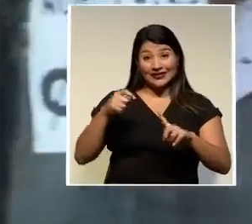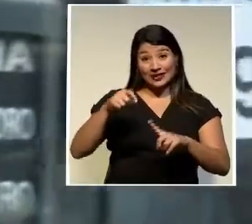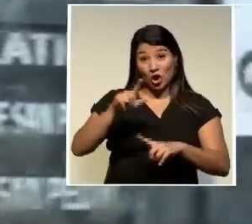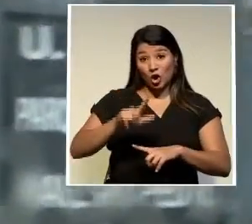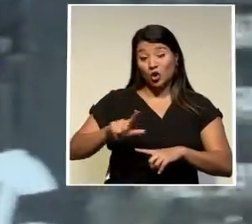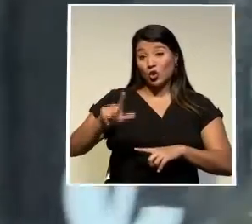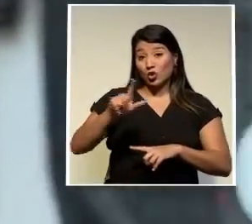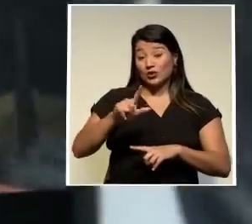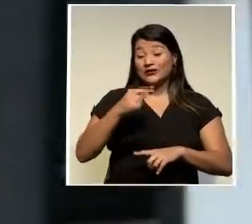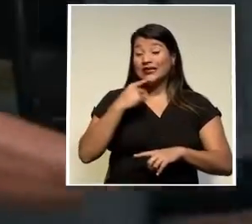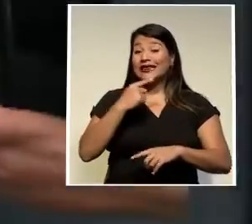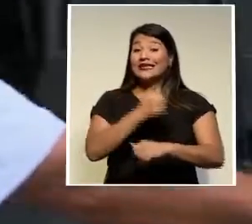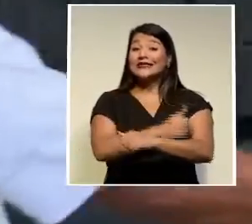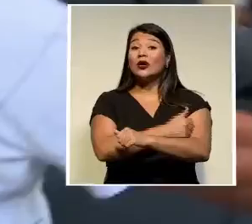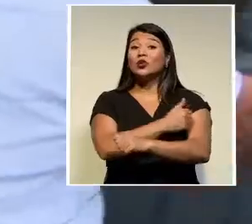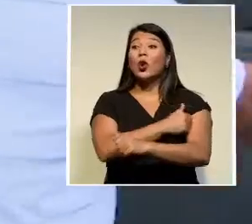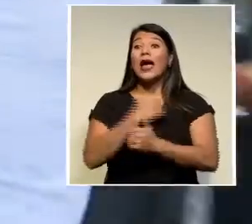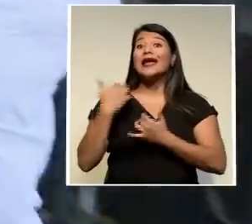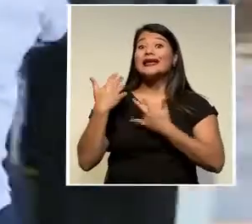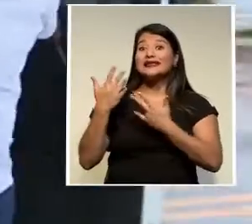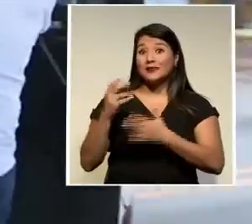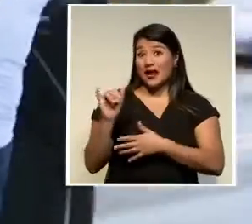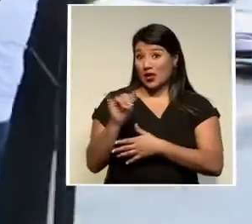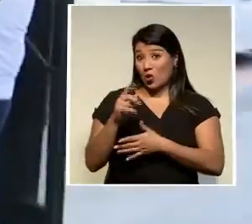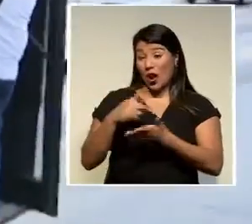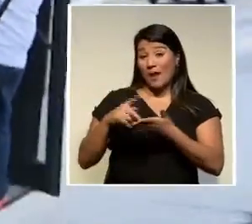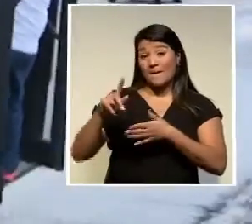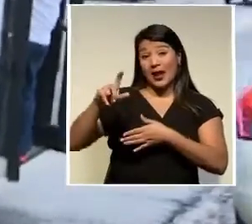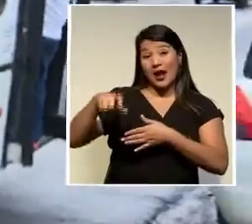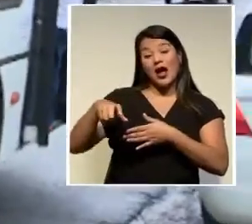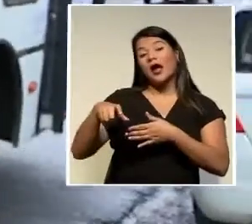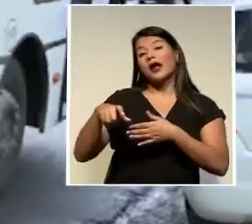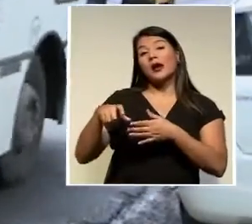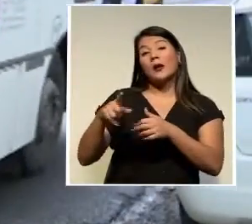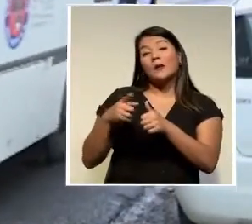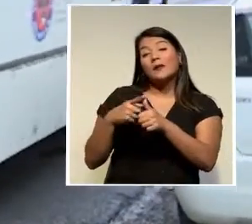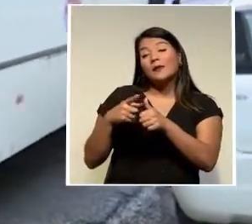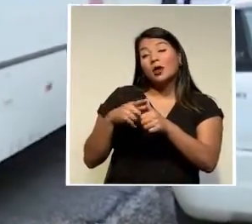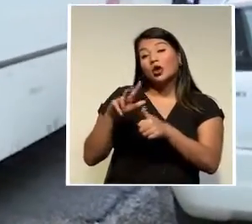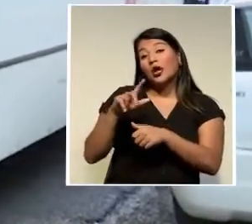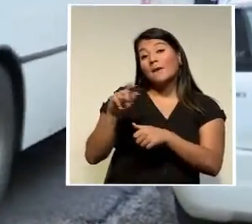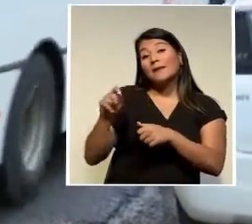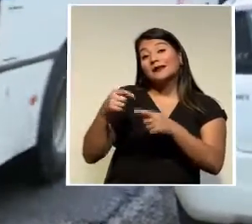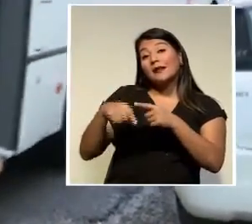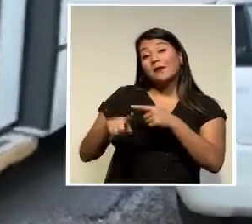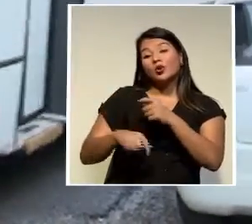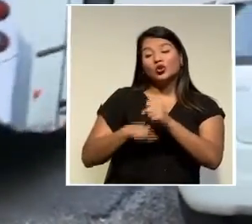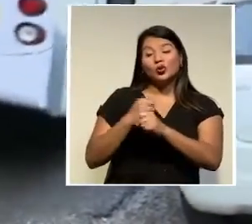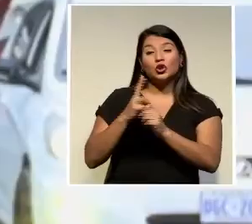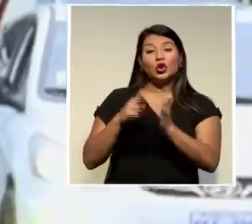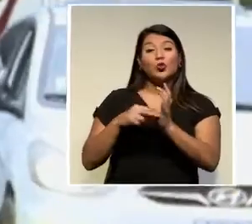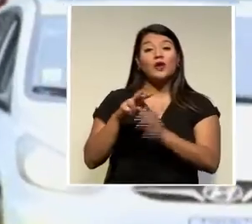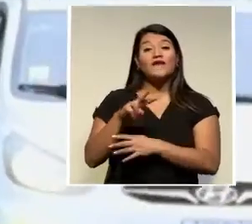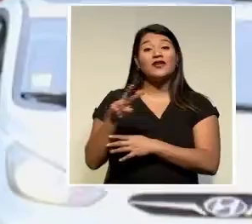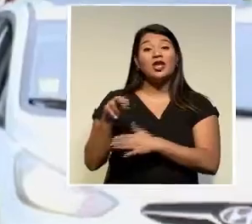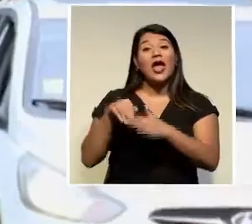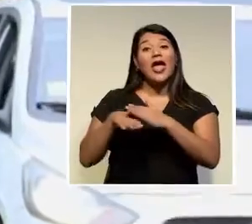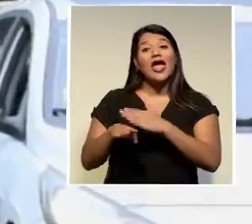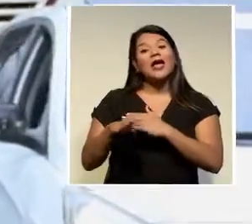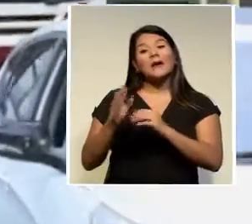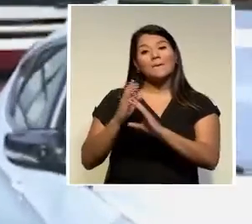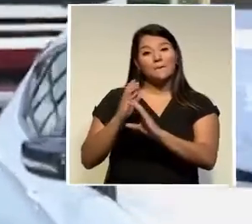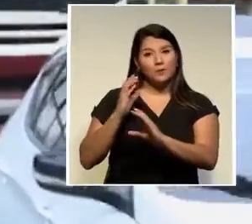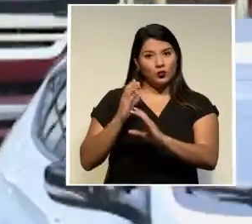autoridades esperan que esta opción sea habilitada durante los primeros meses del 2022 en las rutas de